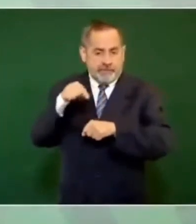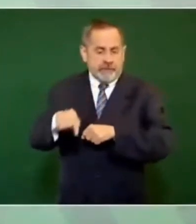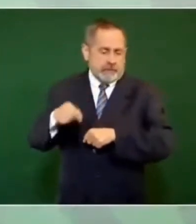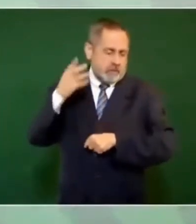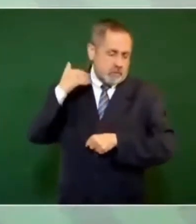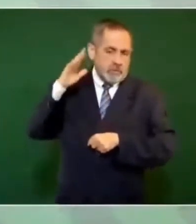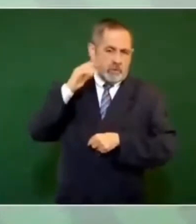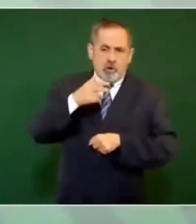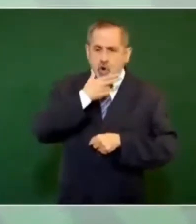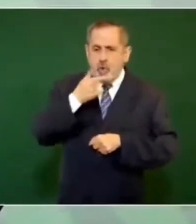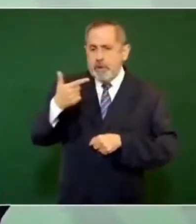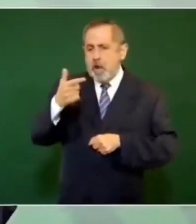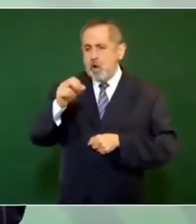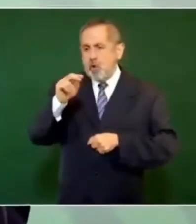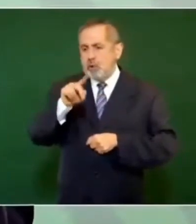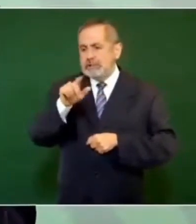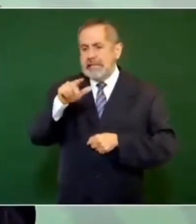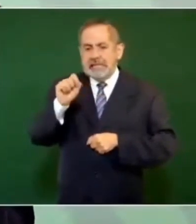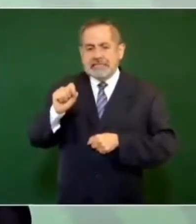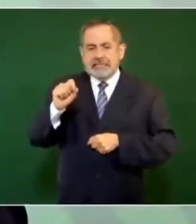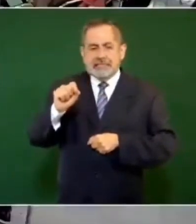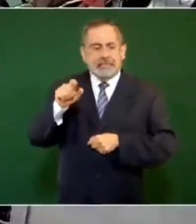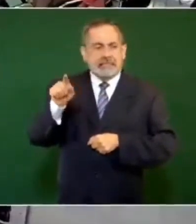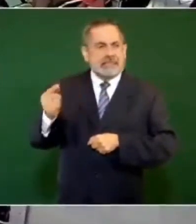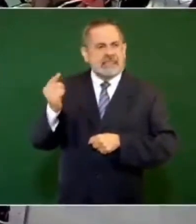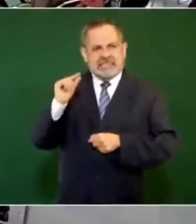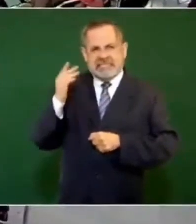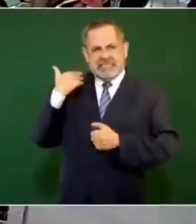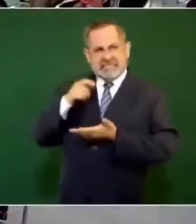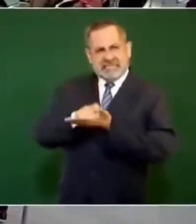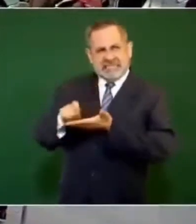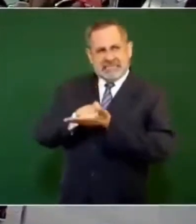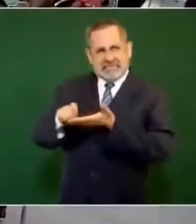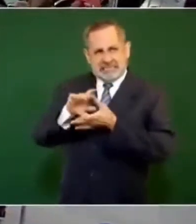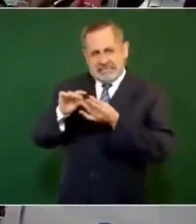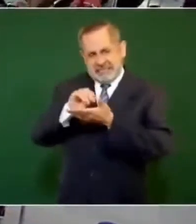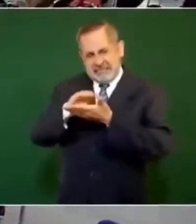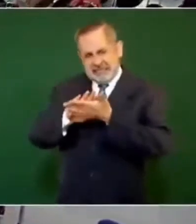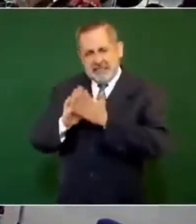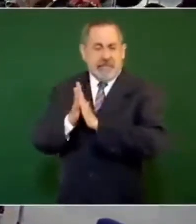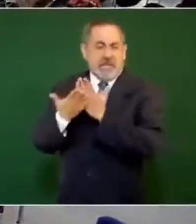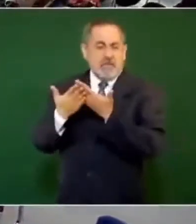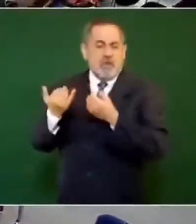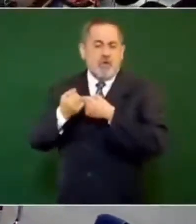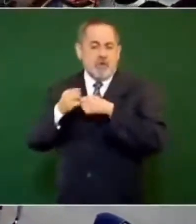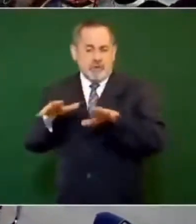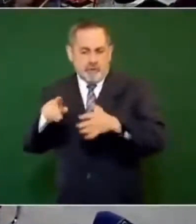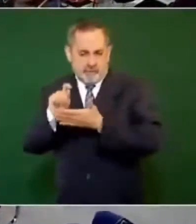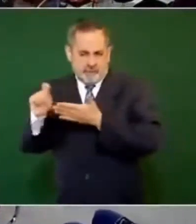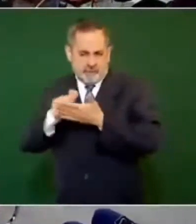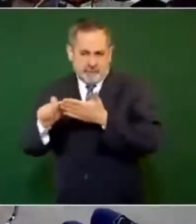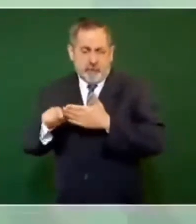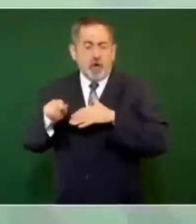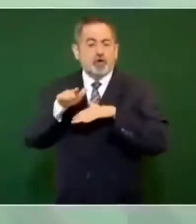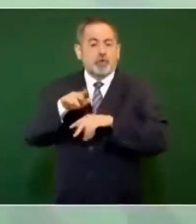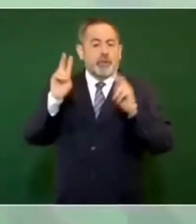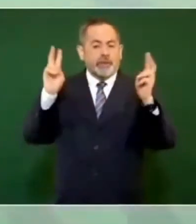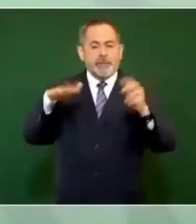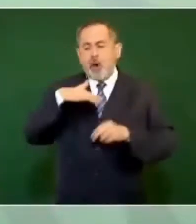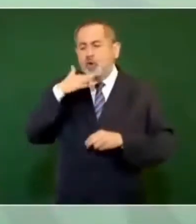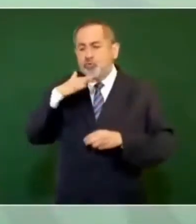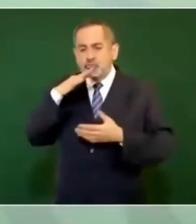González Yaca, acaba de escribir hace poco un libro sobre la corrupción,